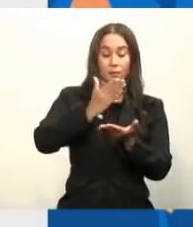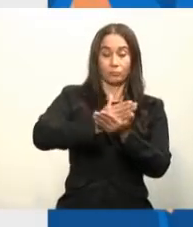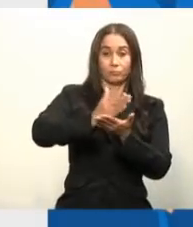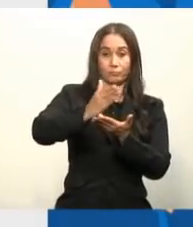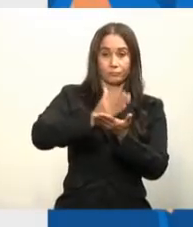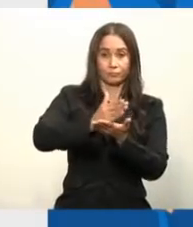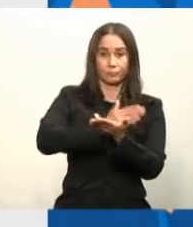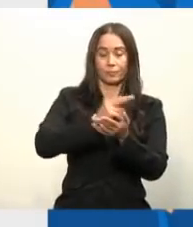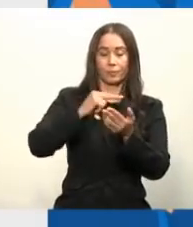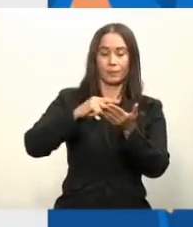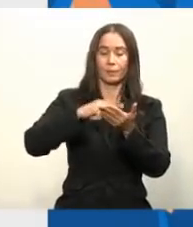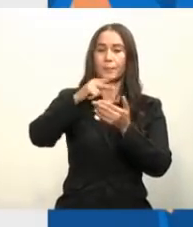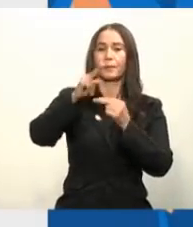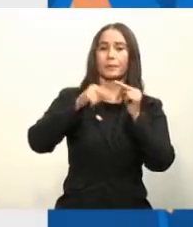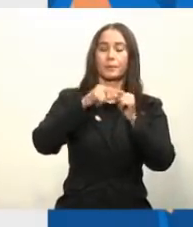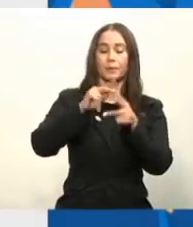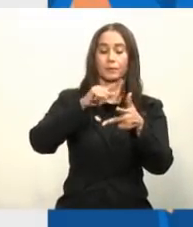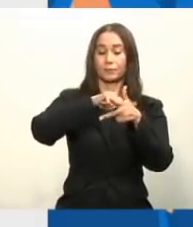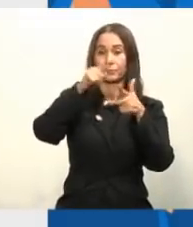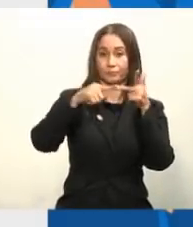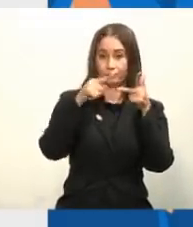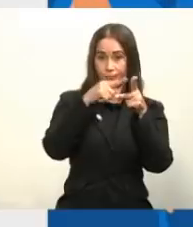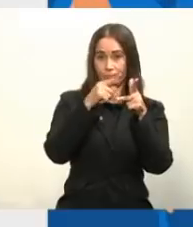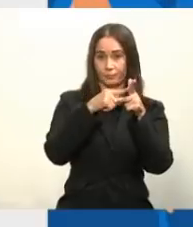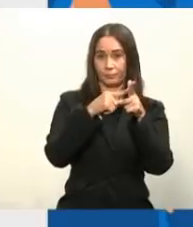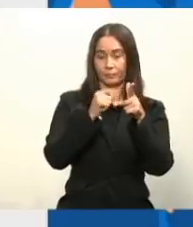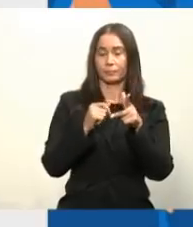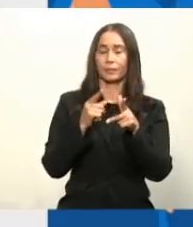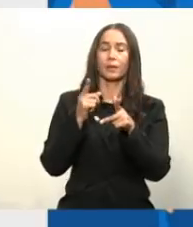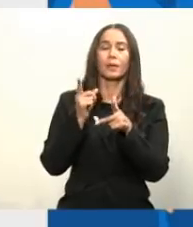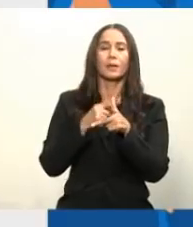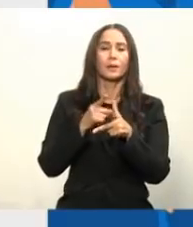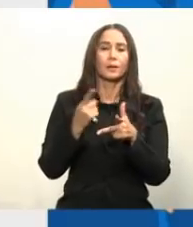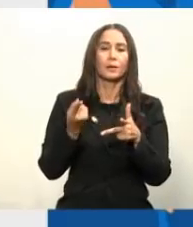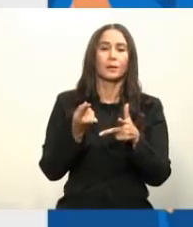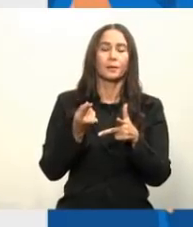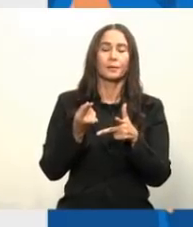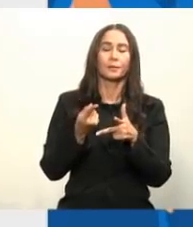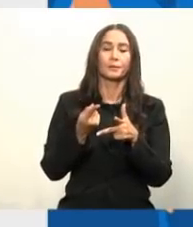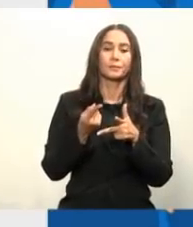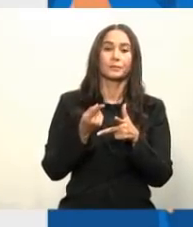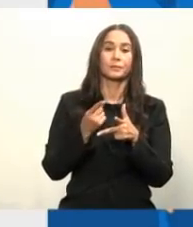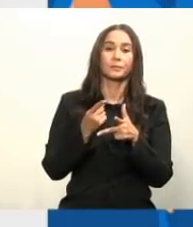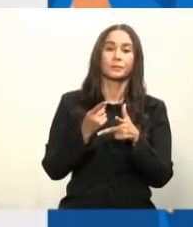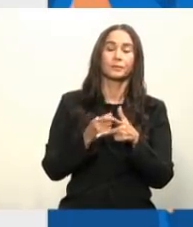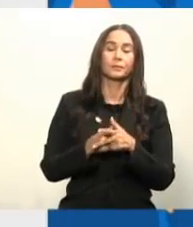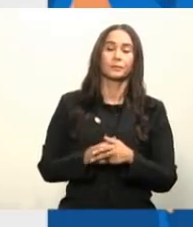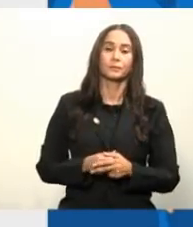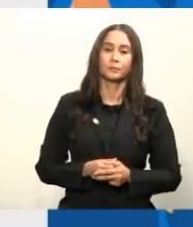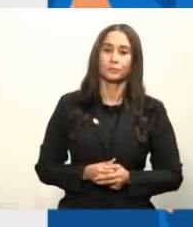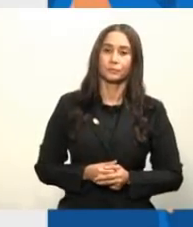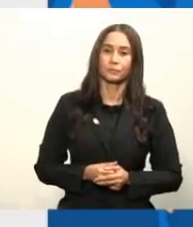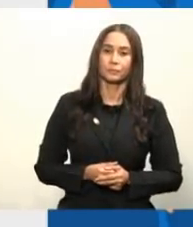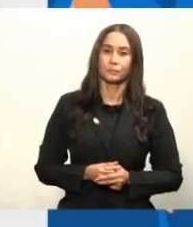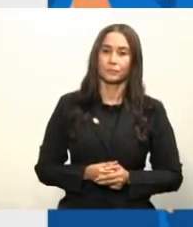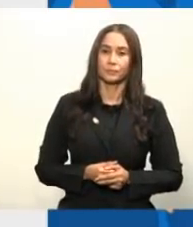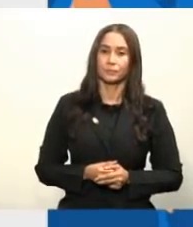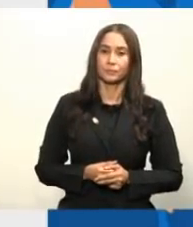plan de vacunación en tres fases. Y la primera fase, pues, tiene que ver con